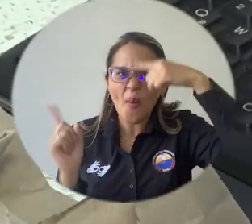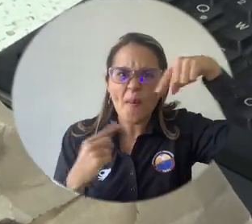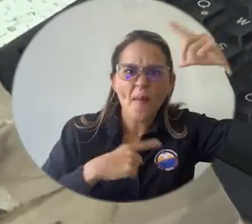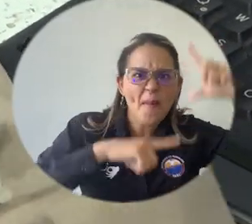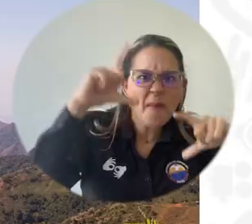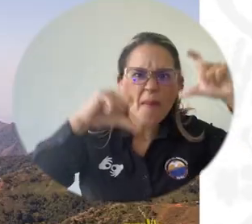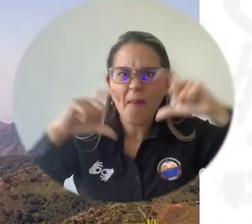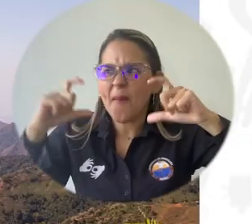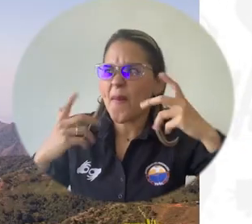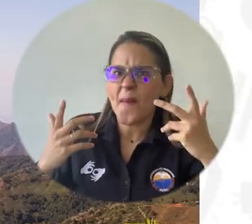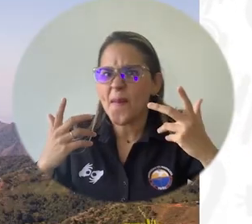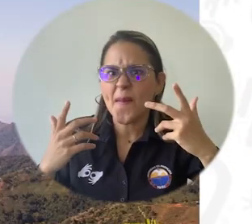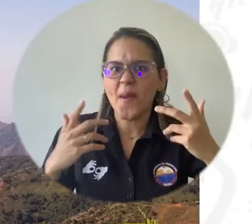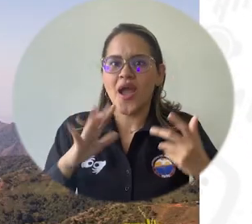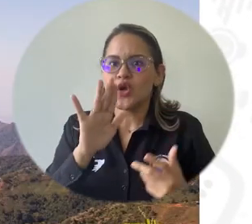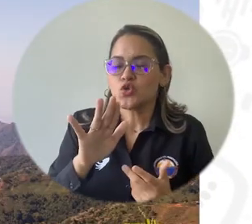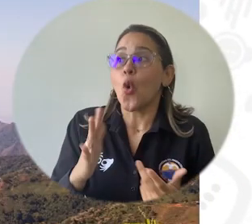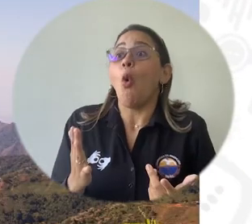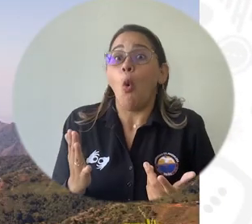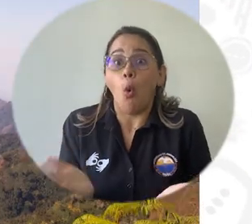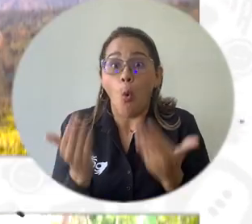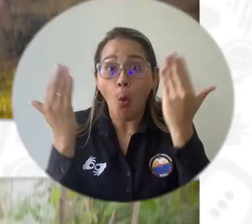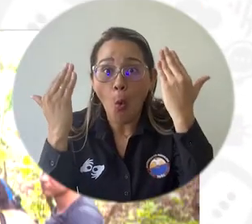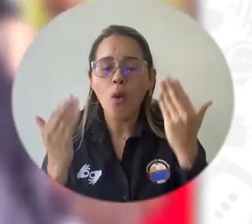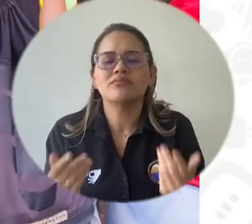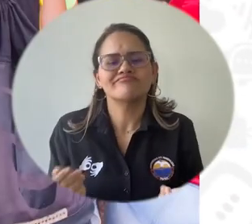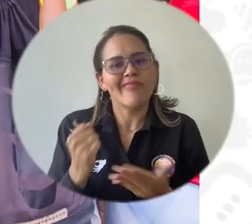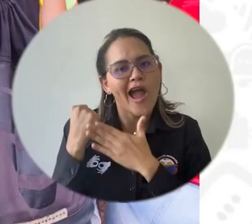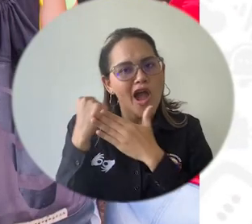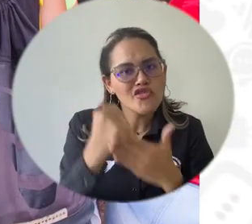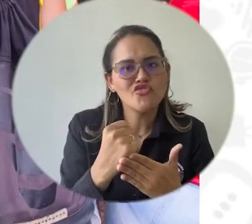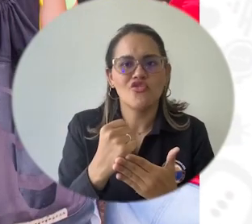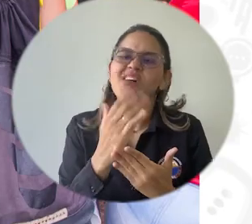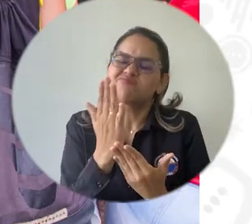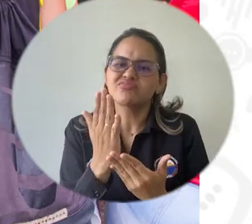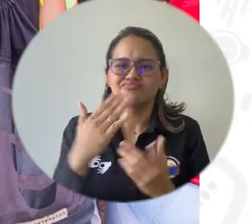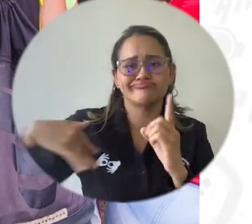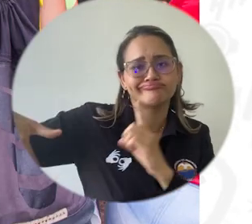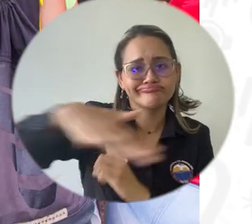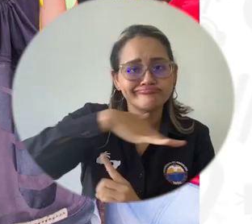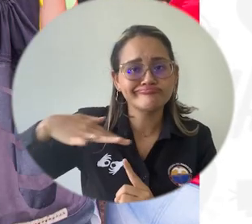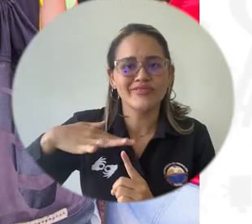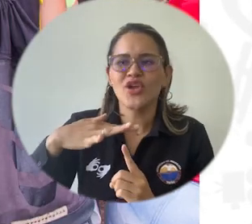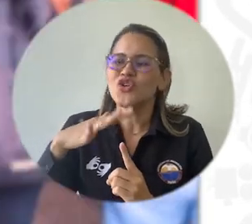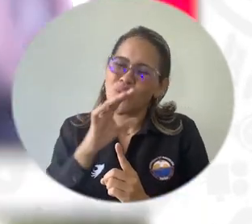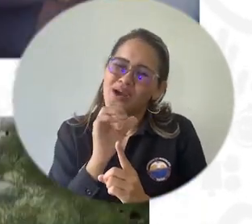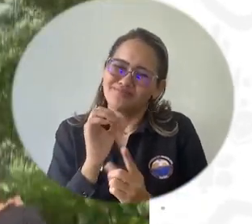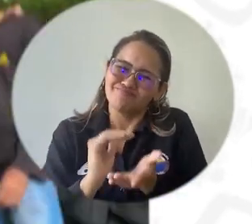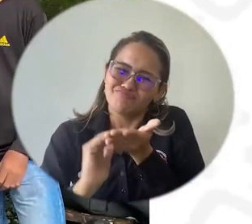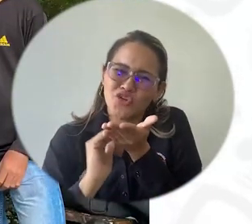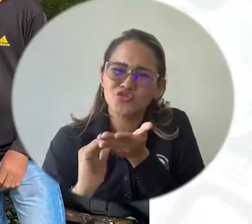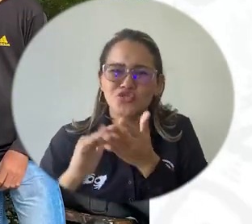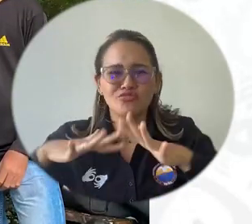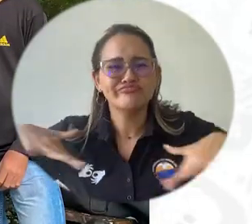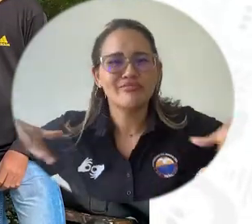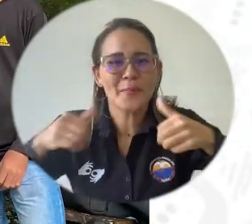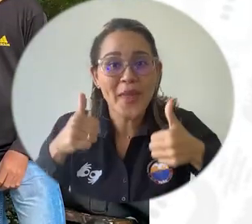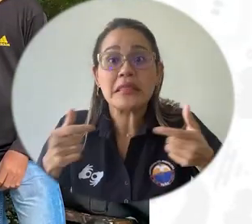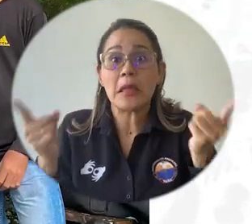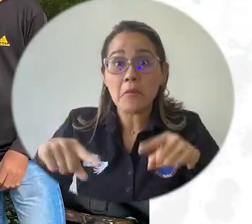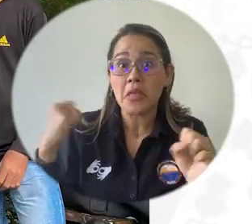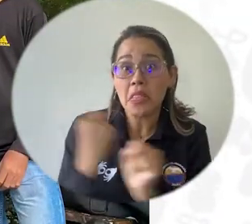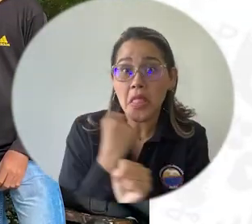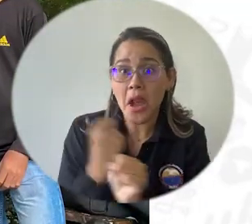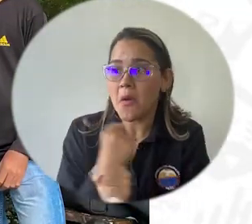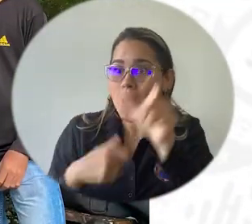tendencia en crecimiento en este territorio que además de mitigar problemas y brindar soluciones ambientales y sociales, le apunta a la generación de empleo en Colombia.